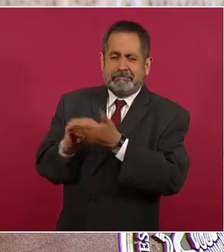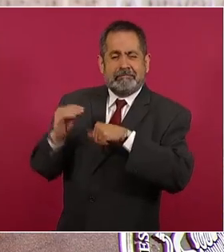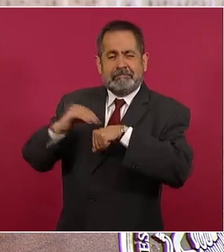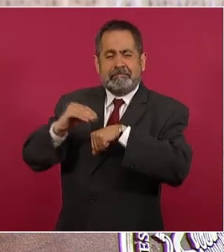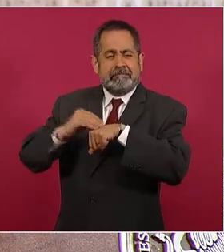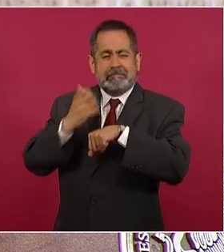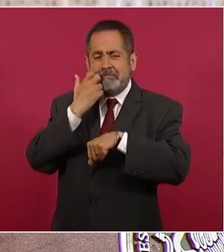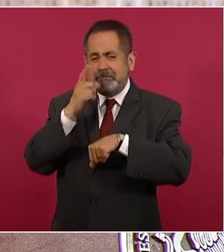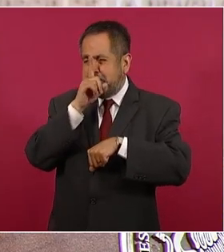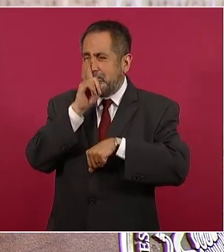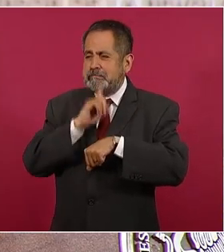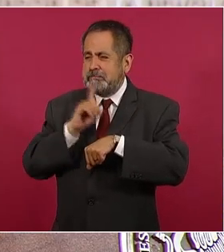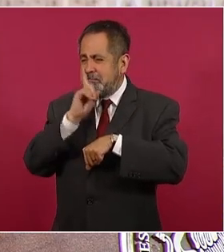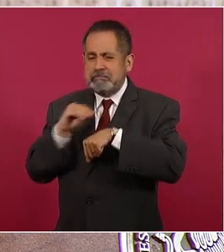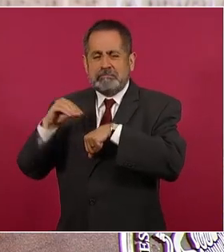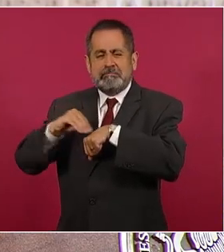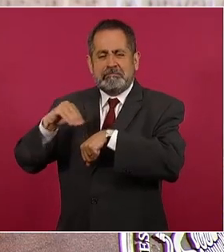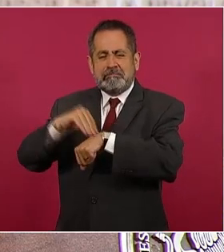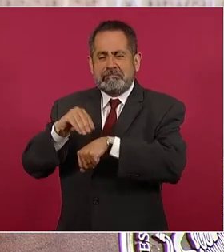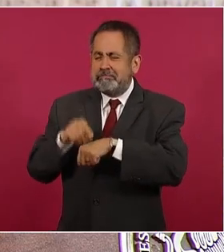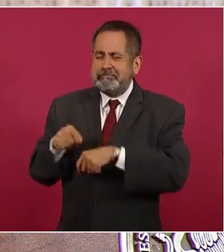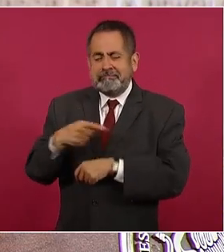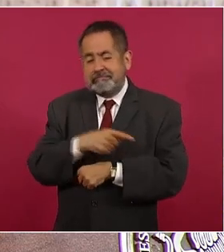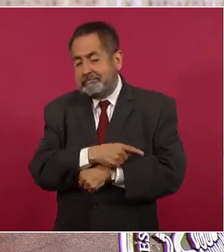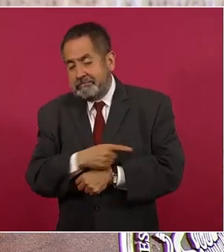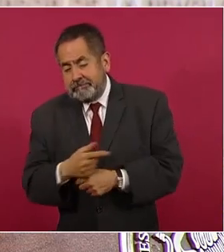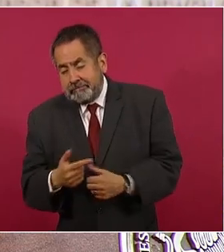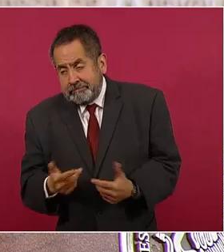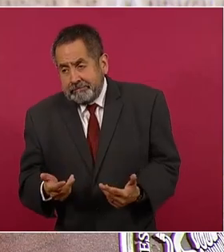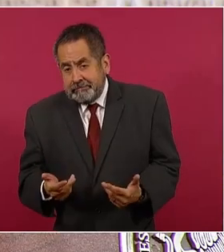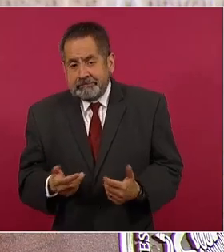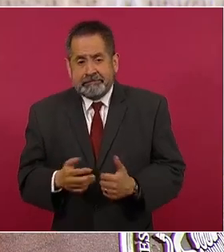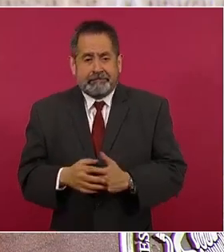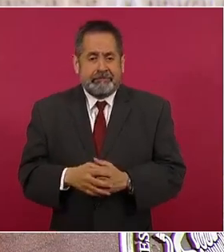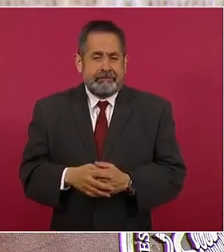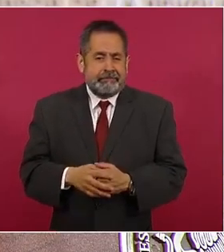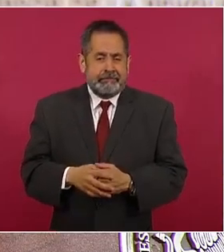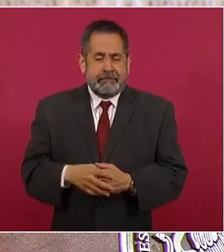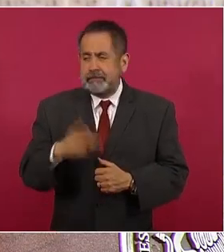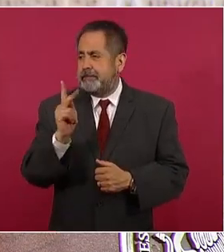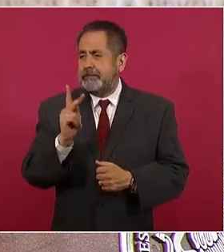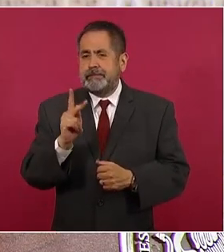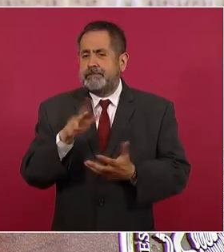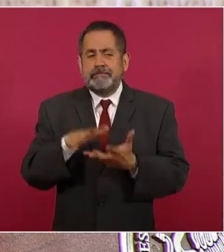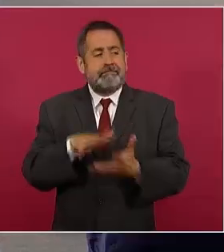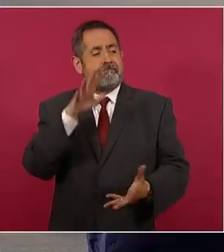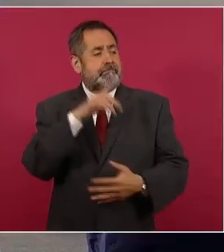pero así la mayoría.